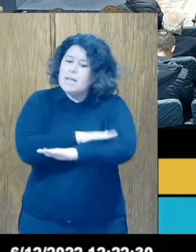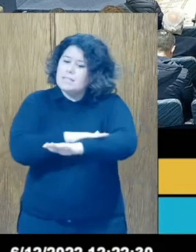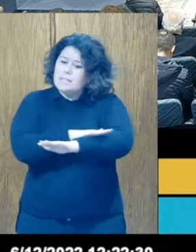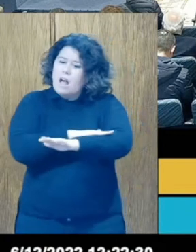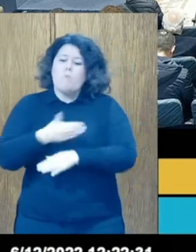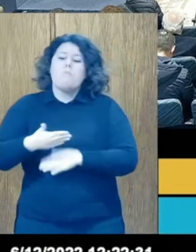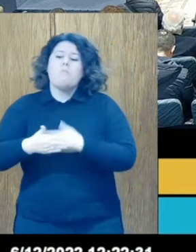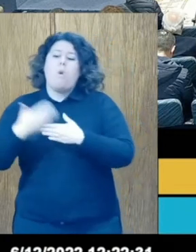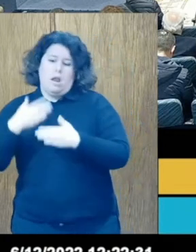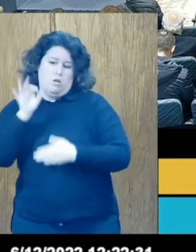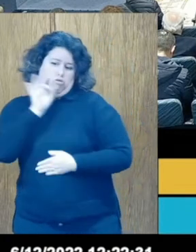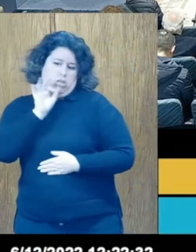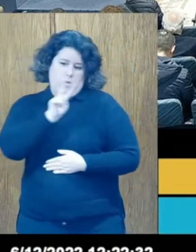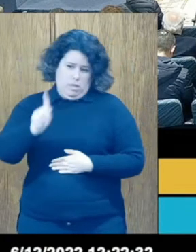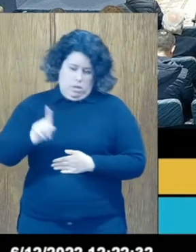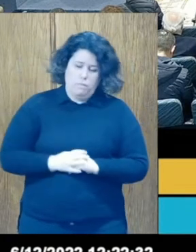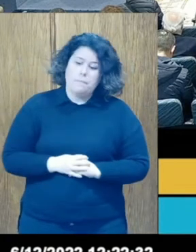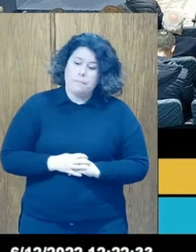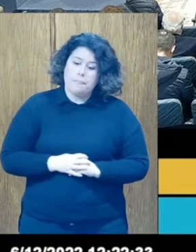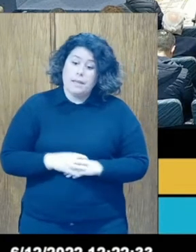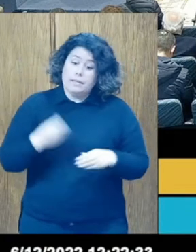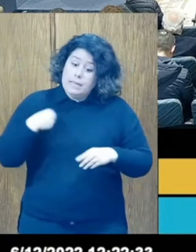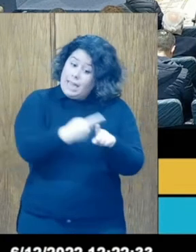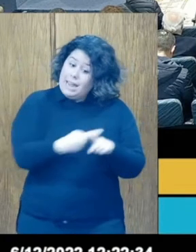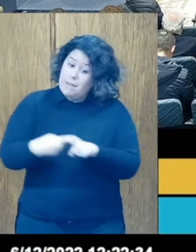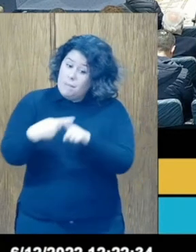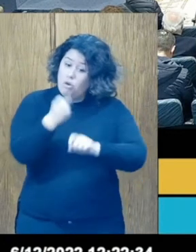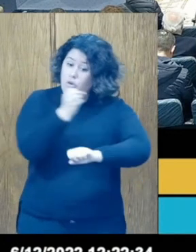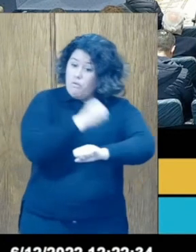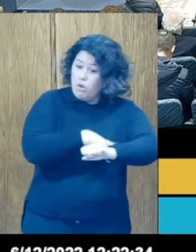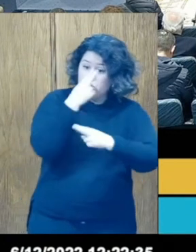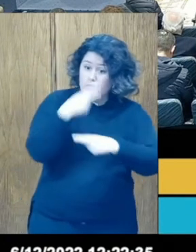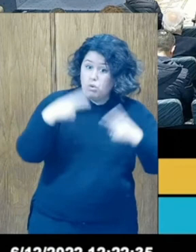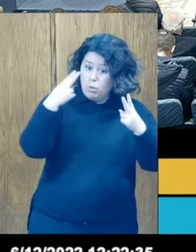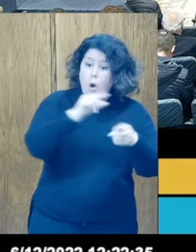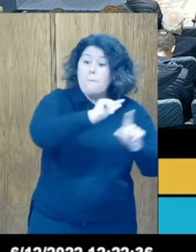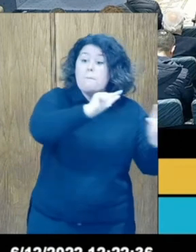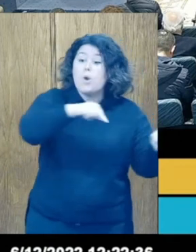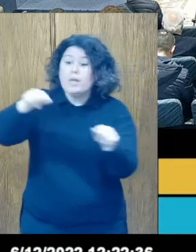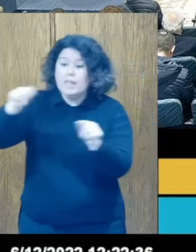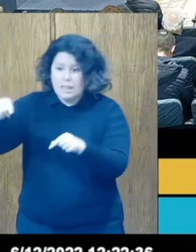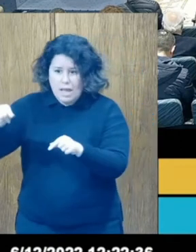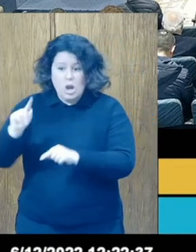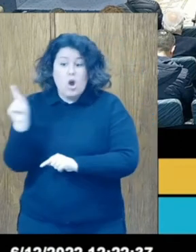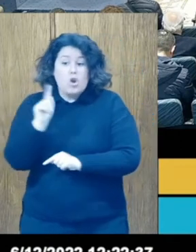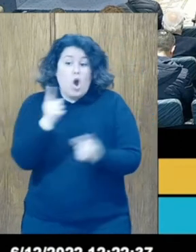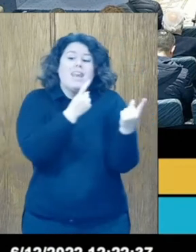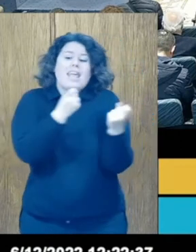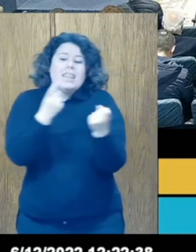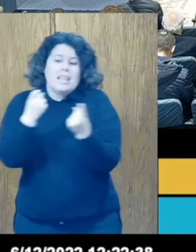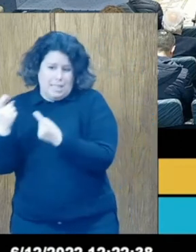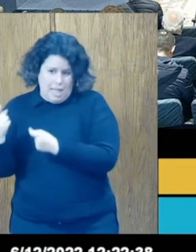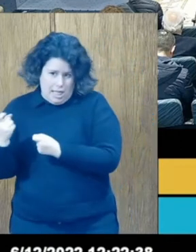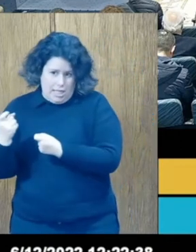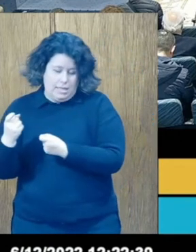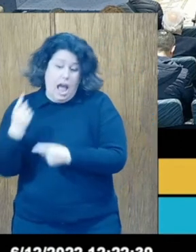XXI. El lastre del reparto de los fondos públicos por provincias, en vez de por necesidades o regiones naturales, provoca que los